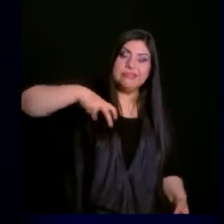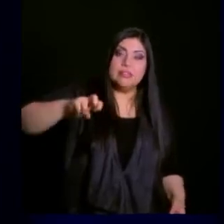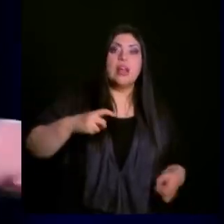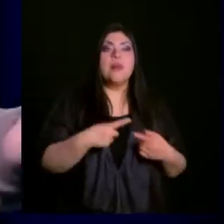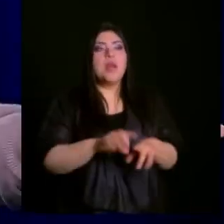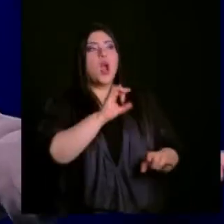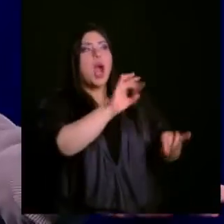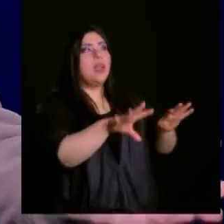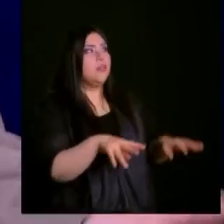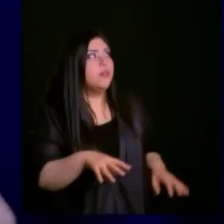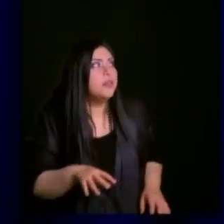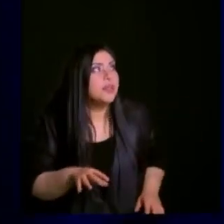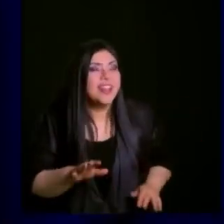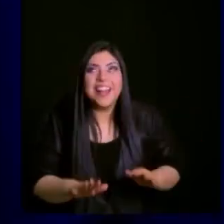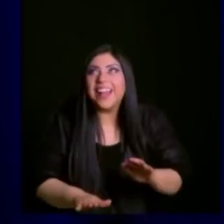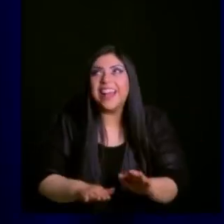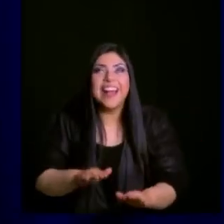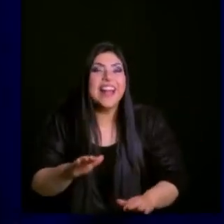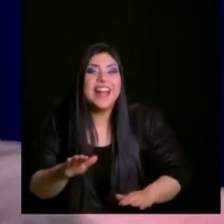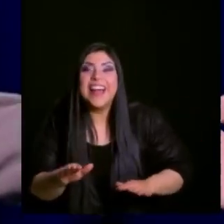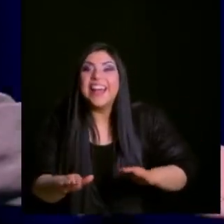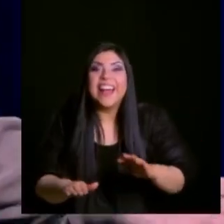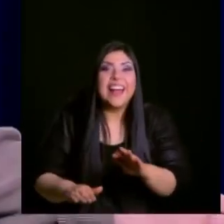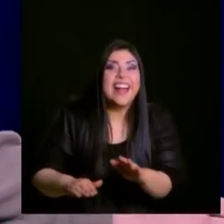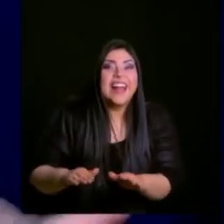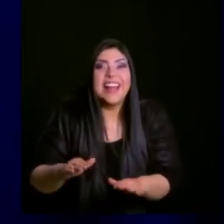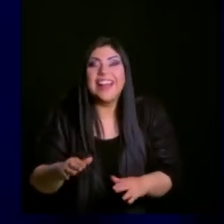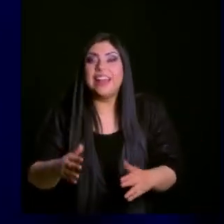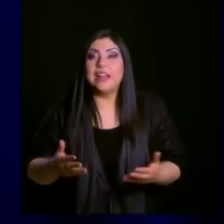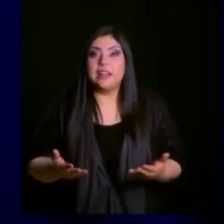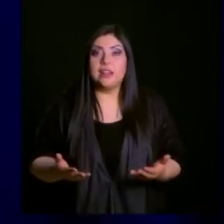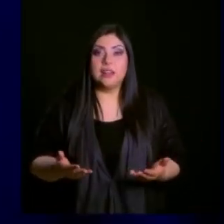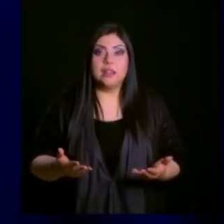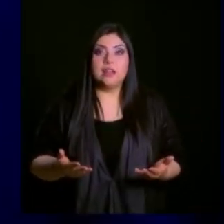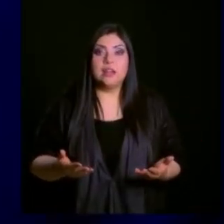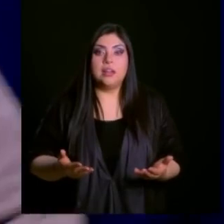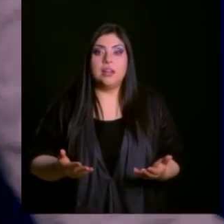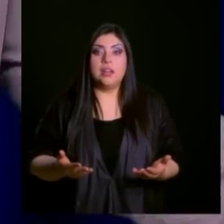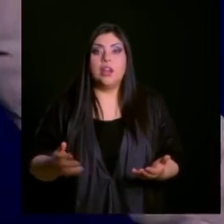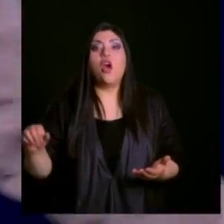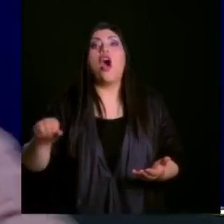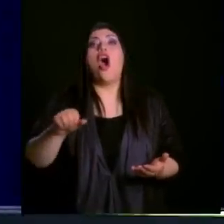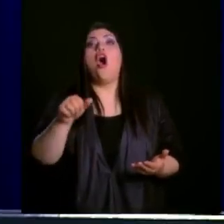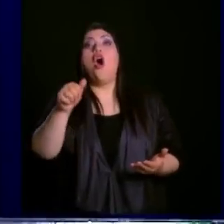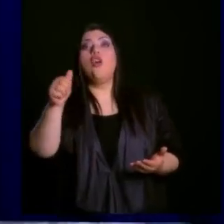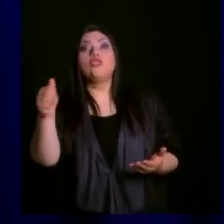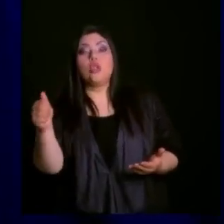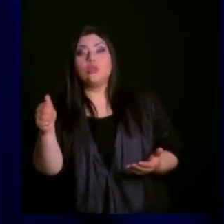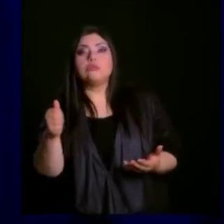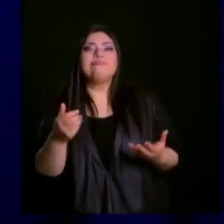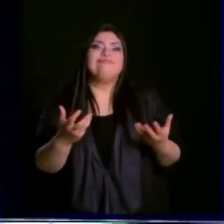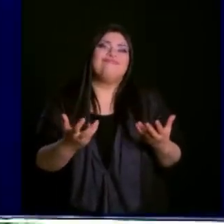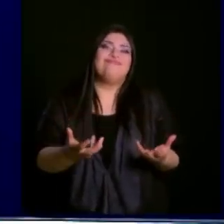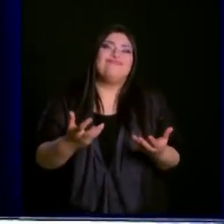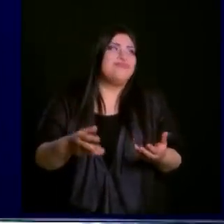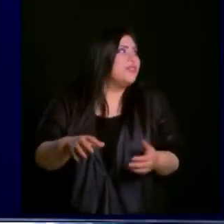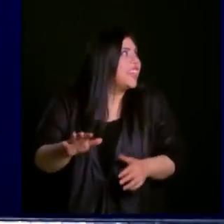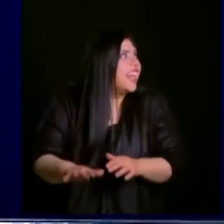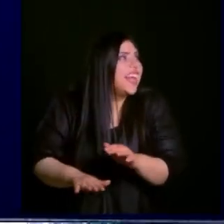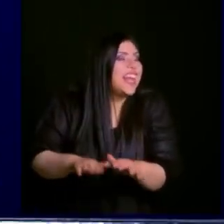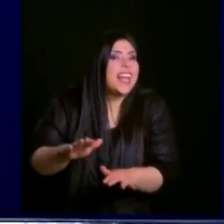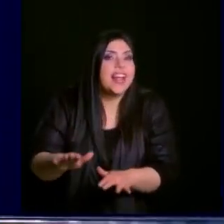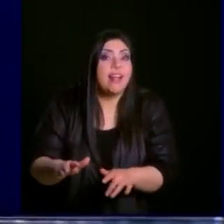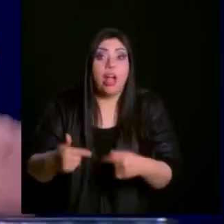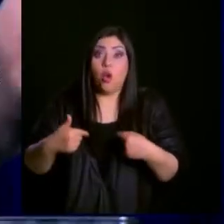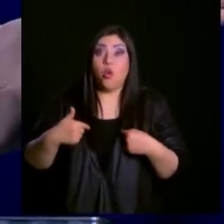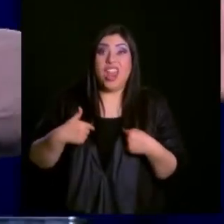Y cuando llegó el momento de que había que tocar una meta, la logré tocar. Pero si me hubiera hecho el loco, es decir, si no lo hubiera hecho con